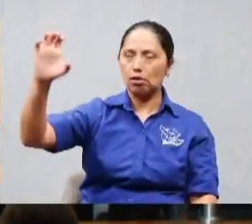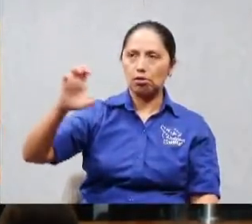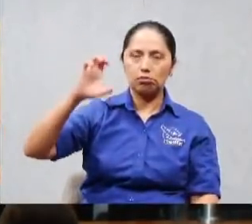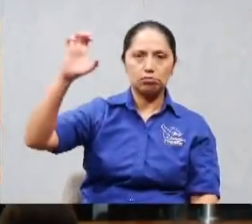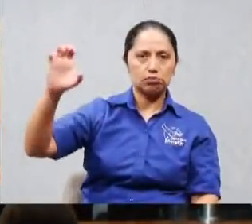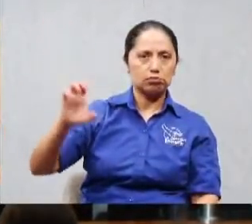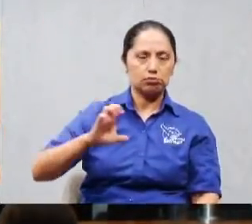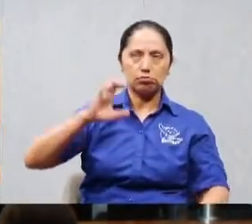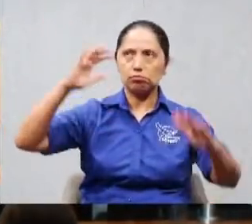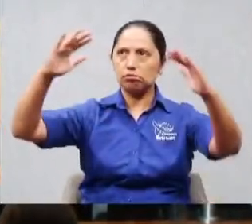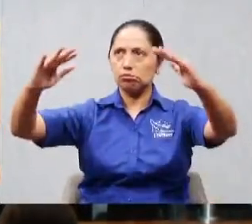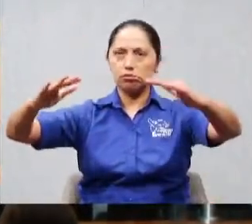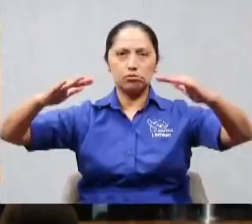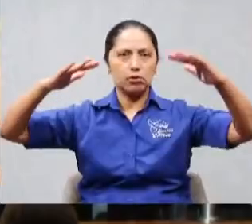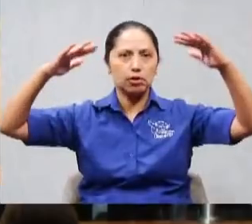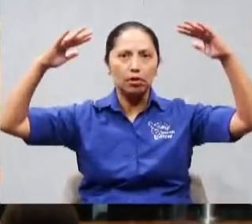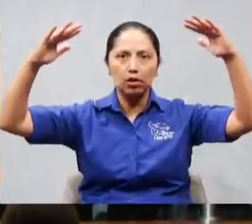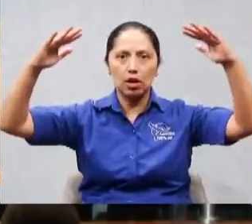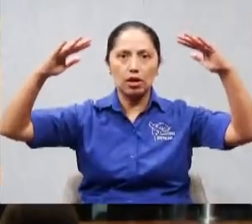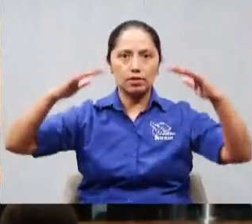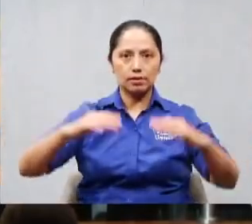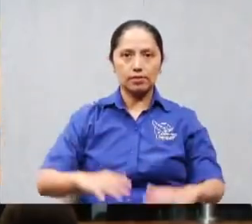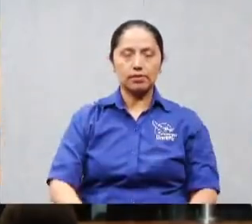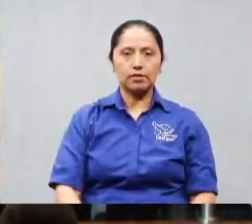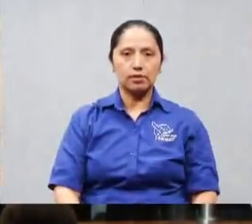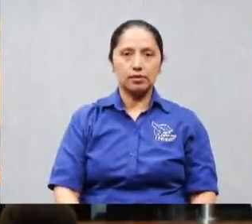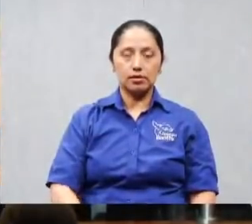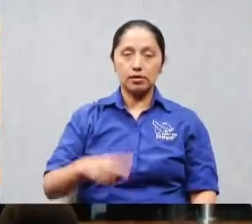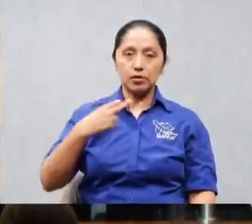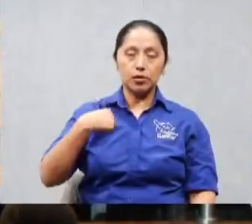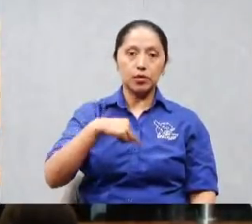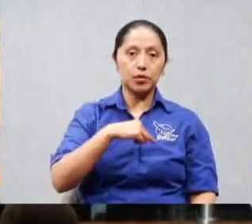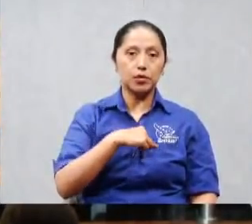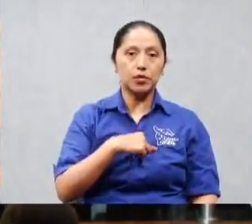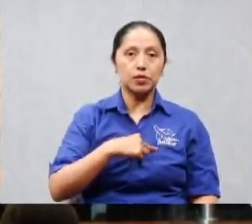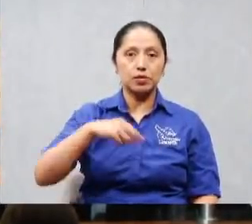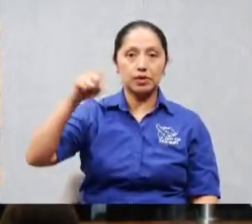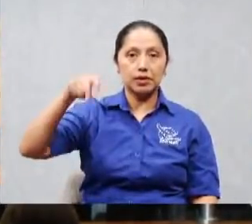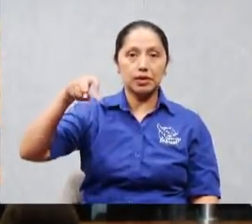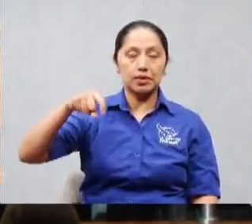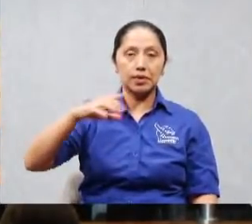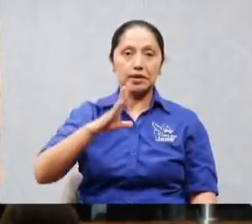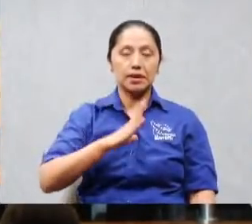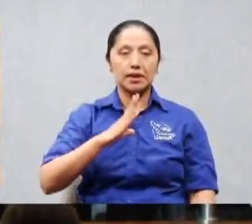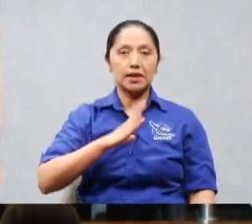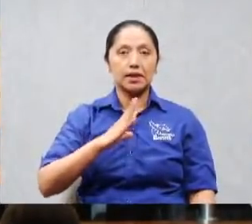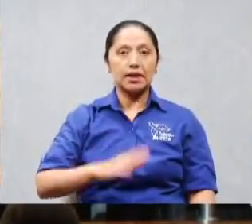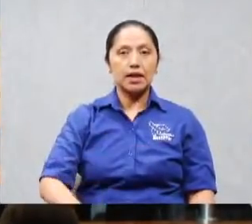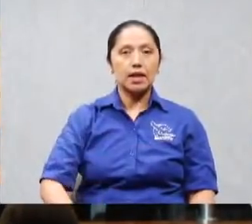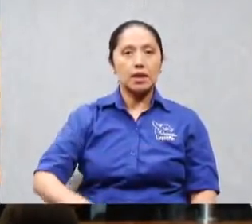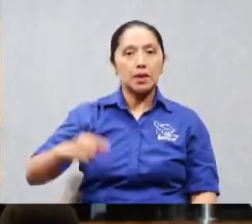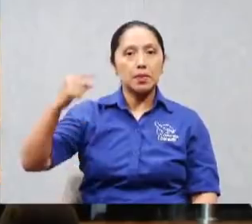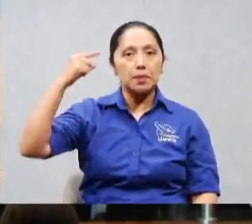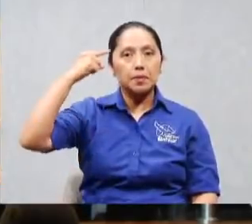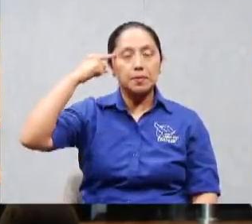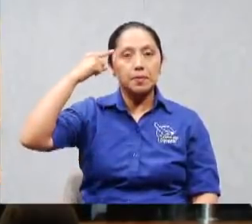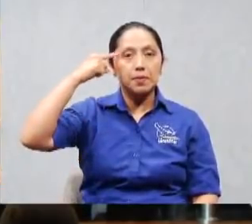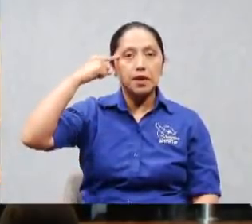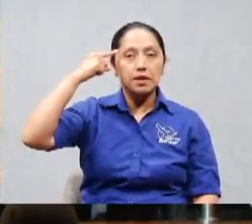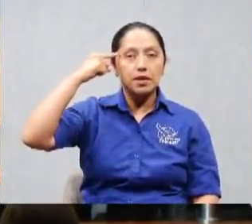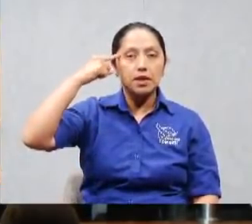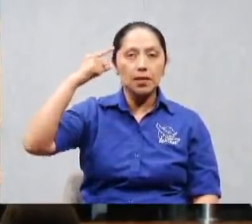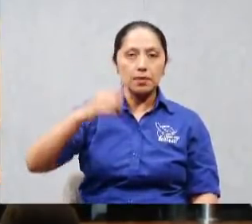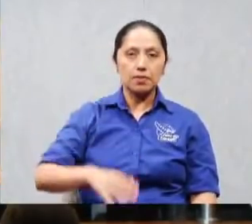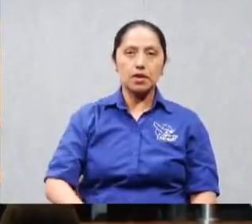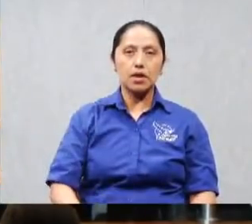eternidad y siempre vamos a tener que tener un pensamiento más que adquirir de la mente